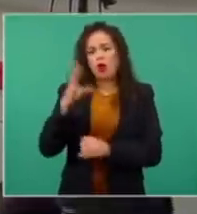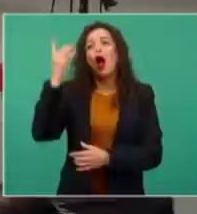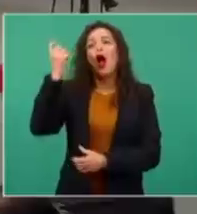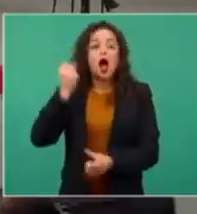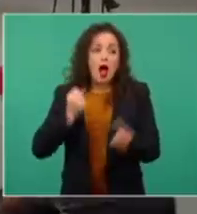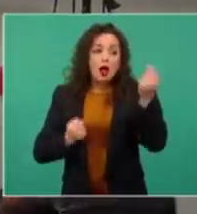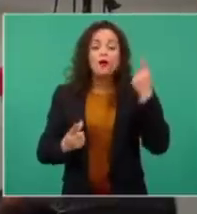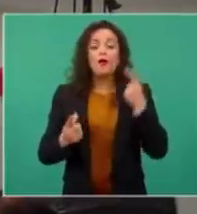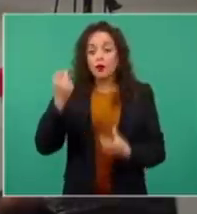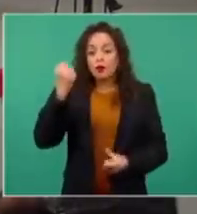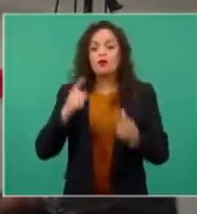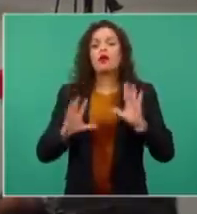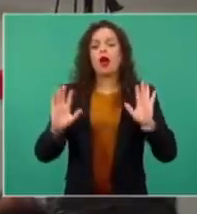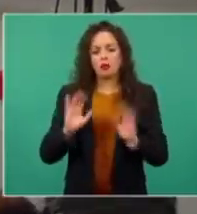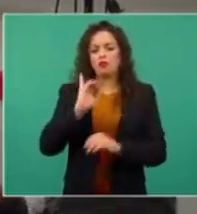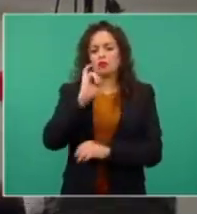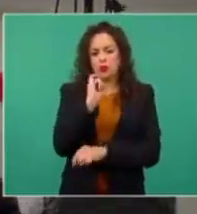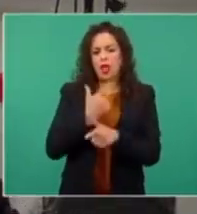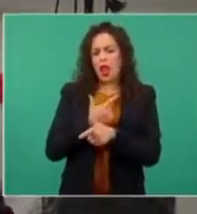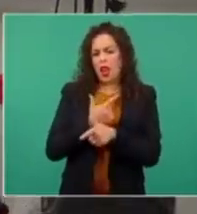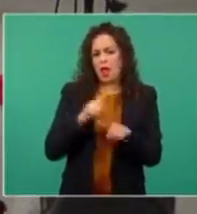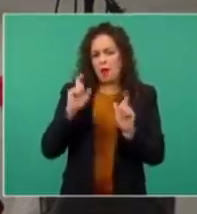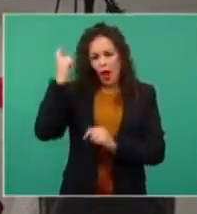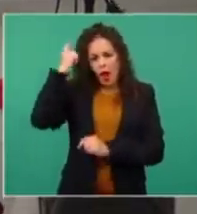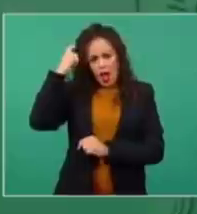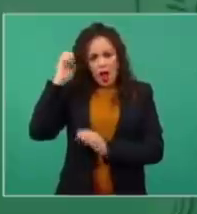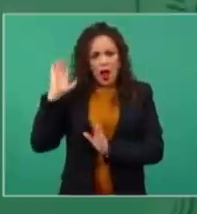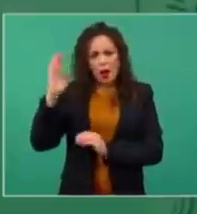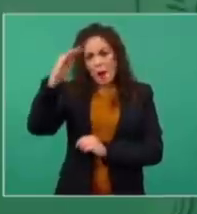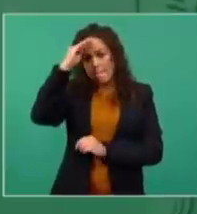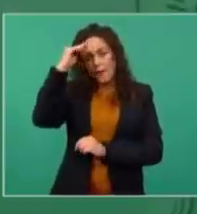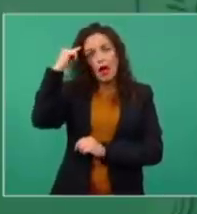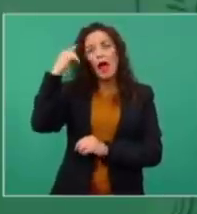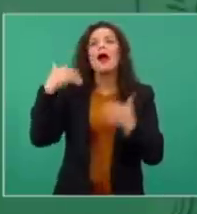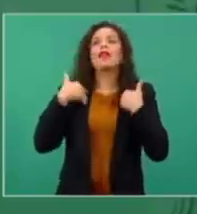liberales y gente con criterio.